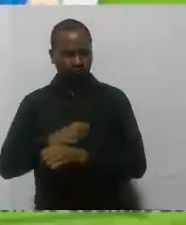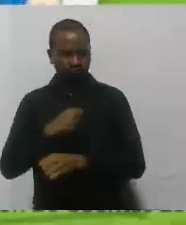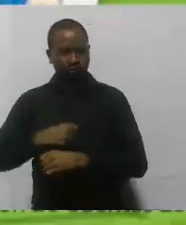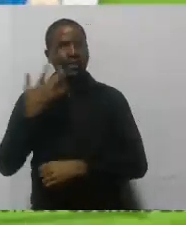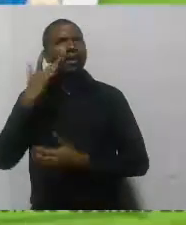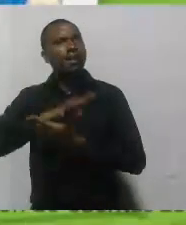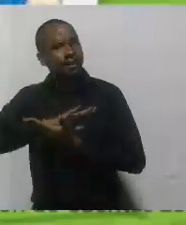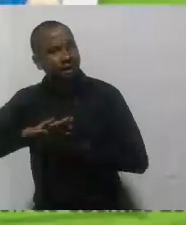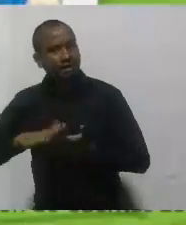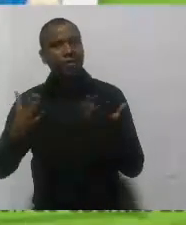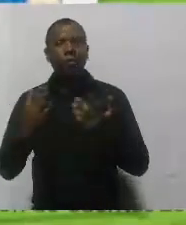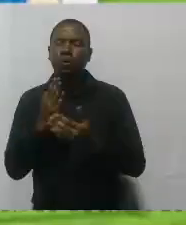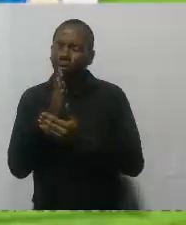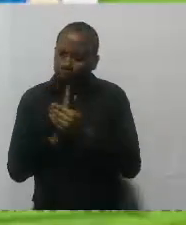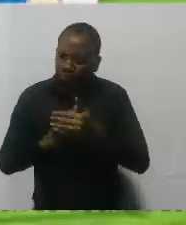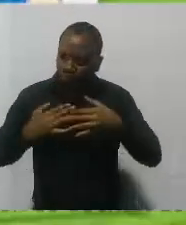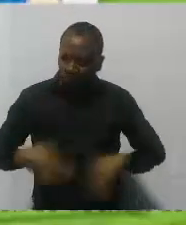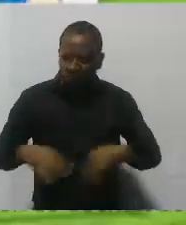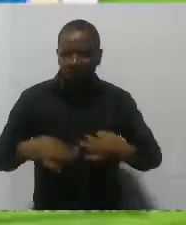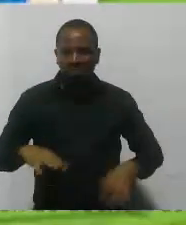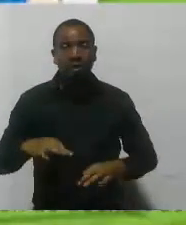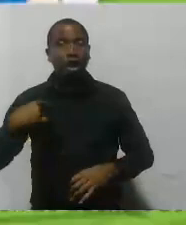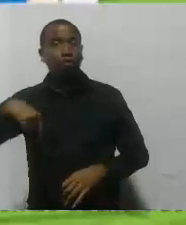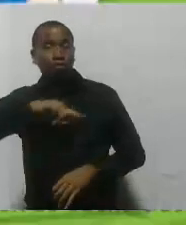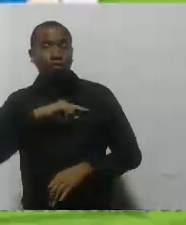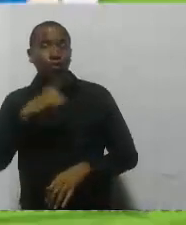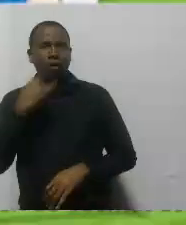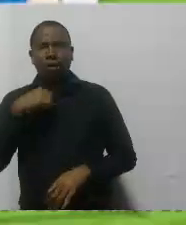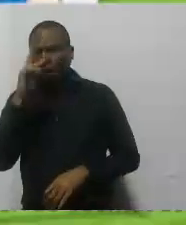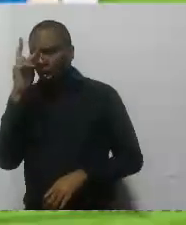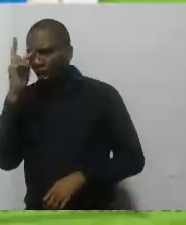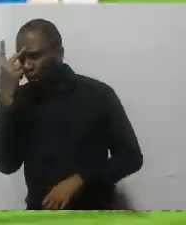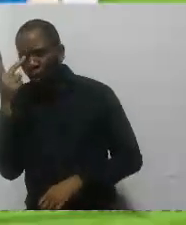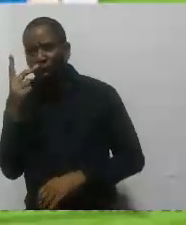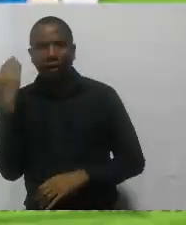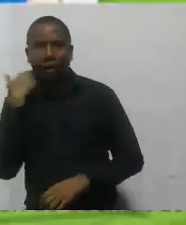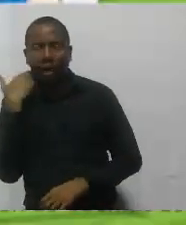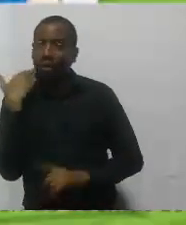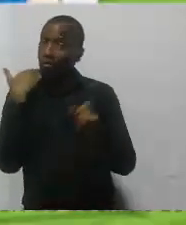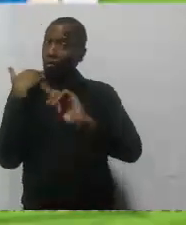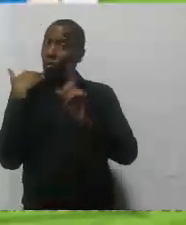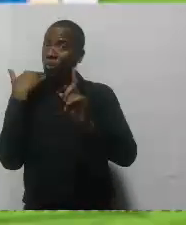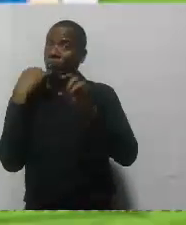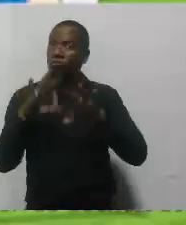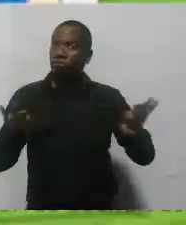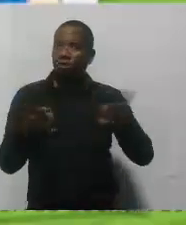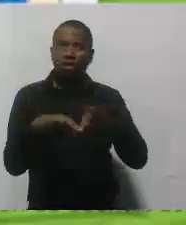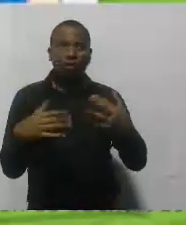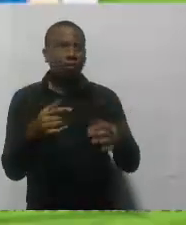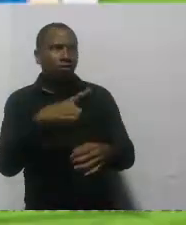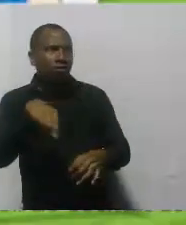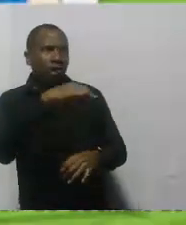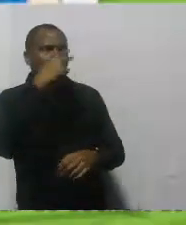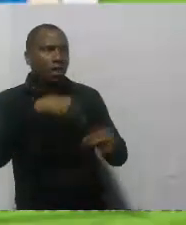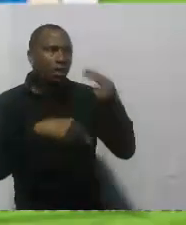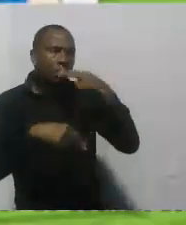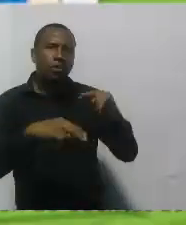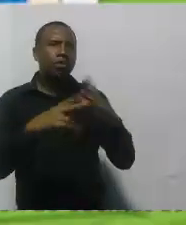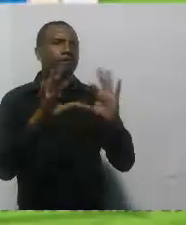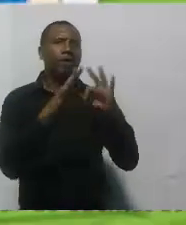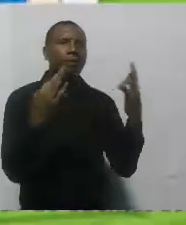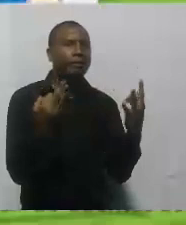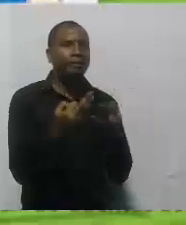especial sabiendo que no vamos a cometer ningún error porque no queremos que nunca sean medidos nuestros hijos o nuestras